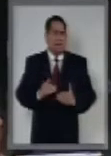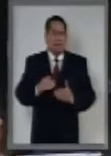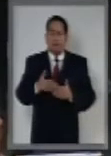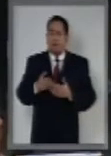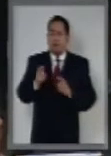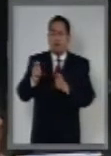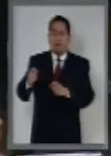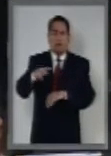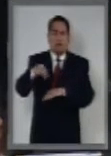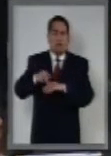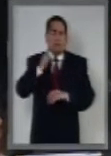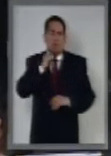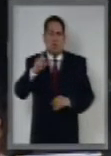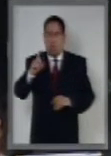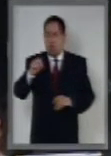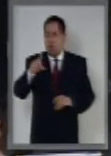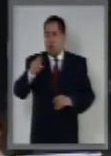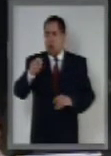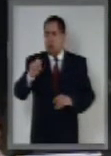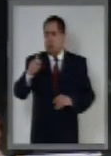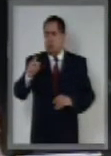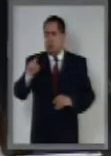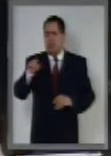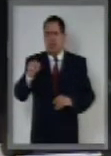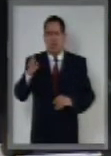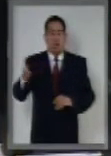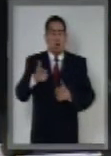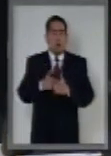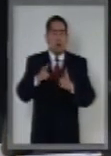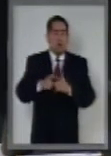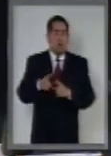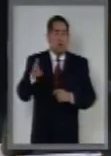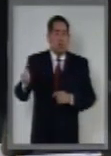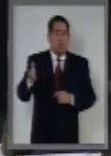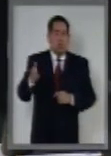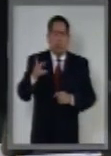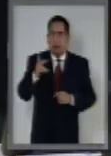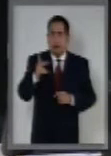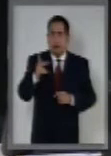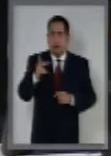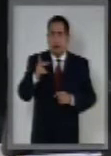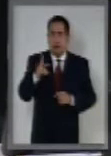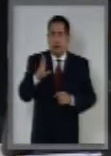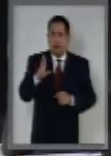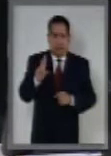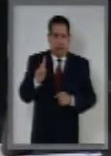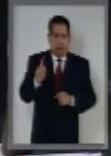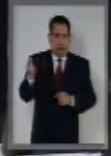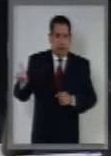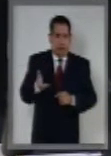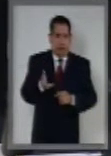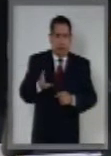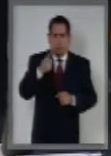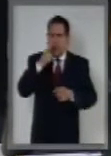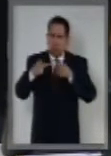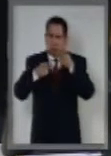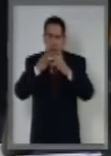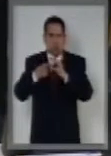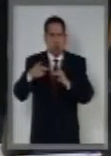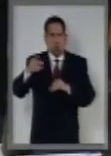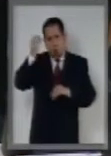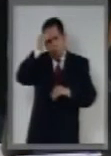Tiene el uso de la palabra la senadora Dolores Padierna Luna del Grupo Parlamentario del Partido de la Revolución Democrática para fijar